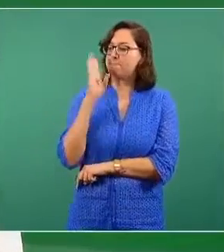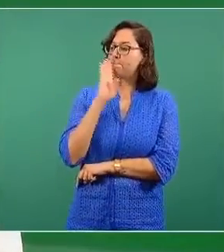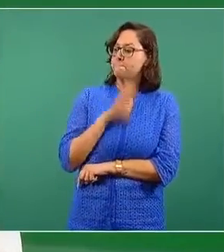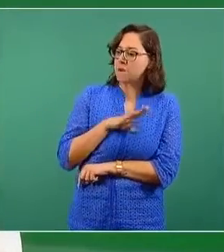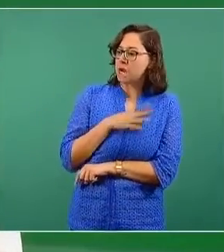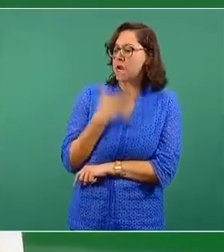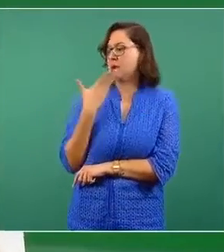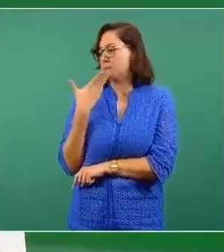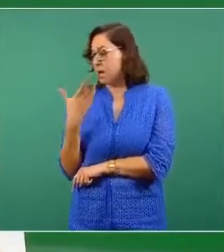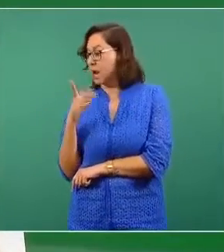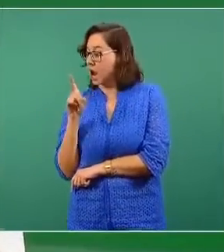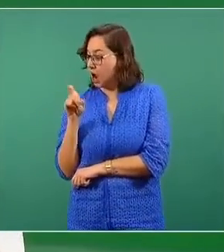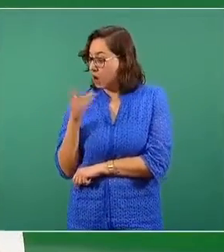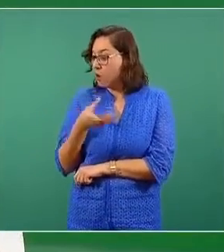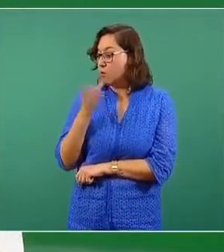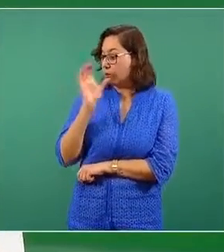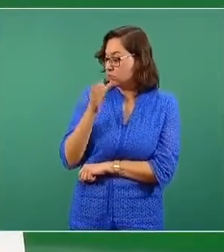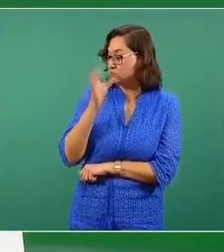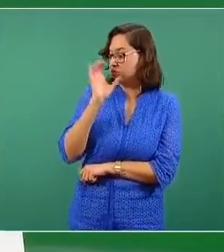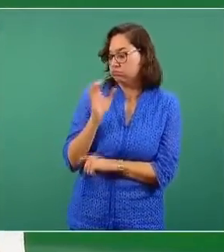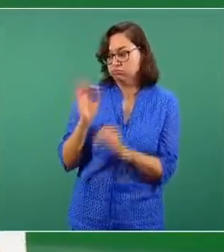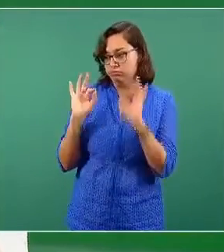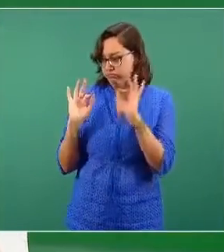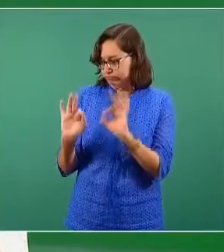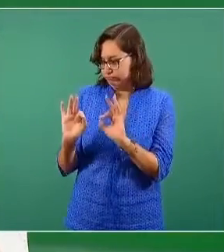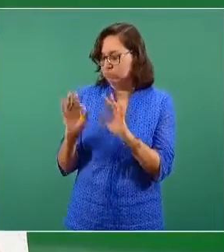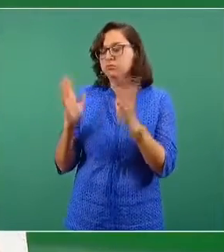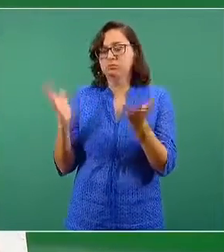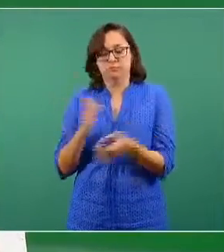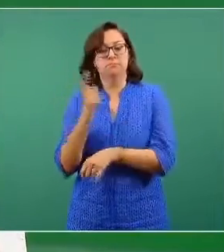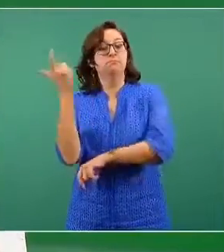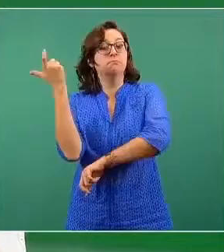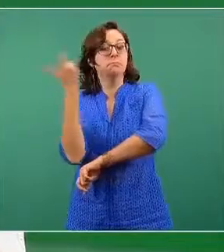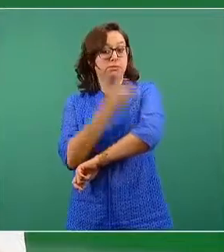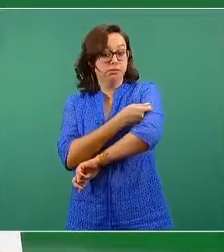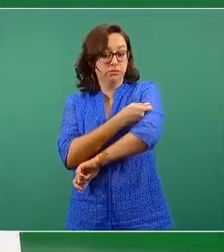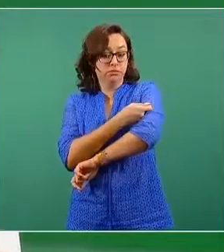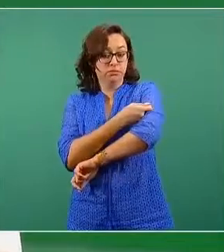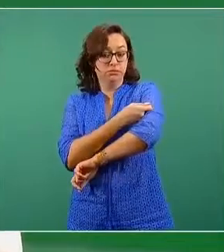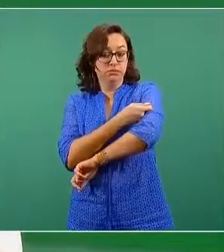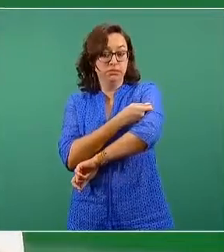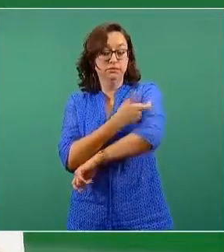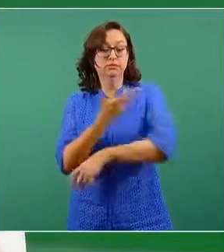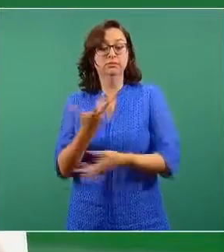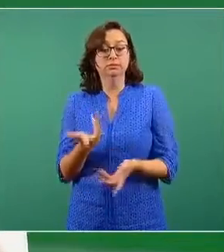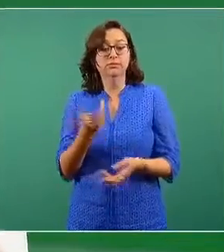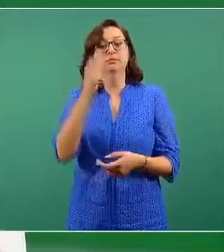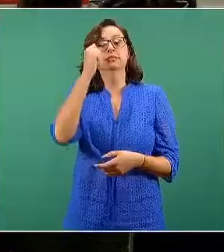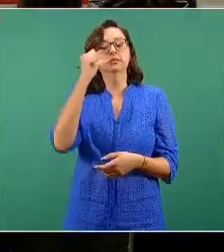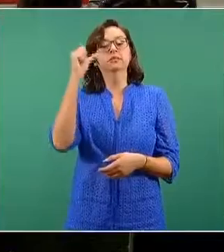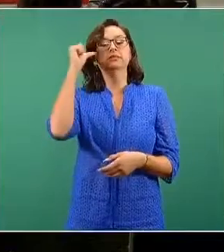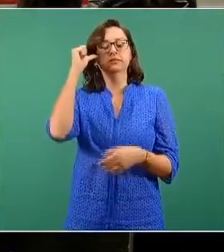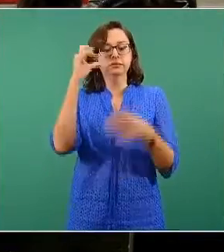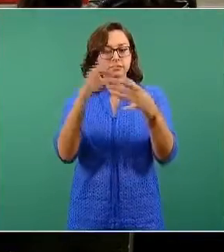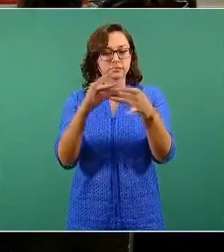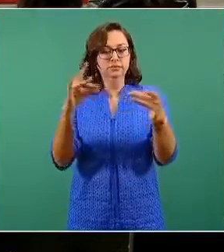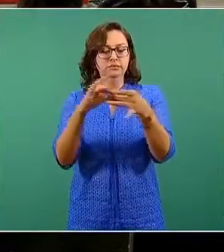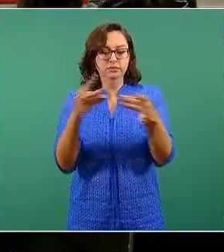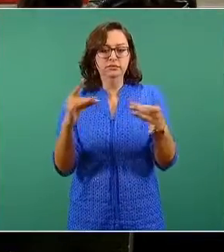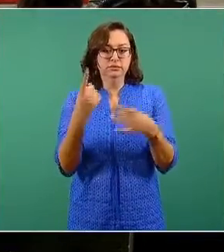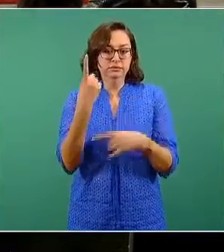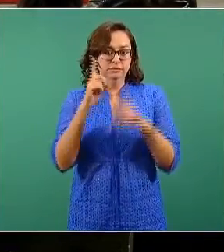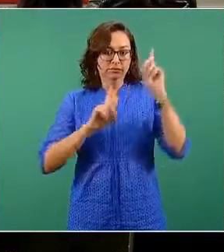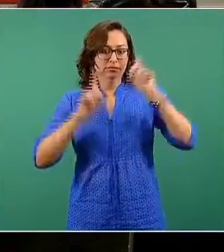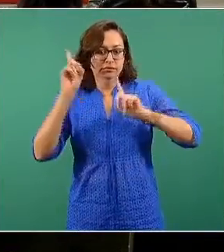si está correctamente hidratada, etcétera. ¿Se le vacunará? Ahora, ayer comentábamos a propósito de una inquietud